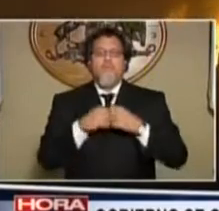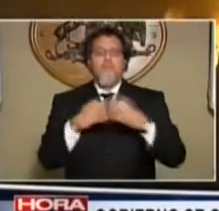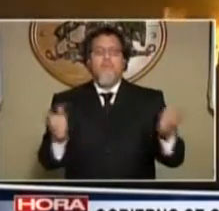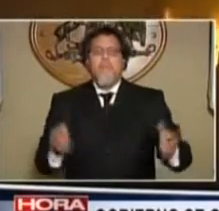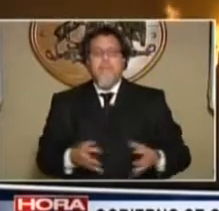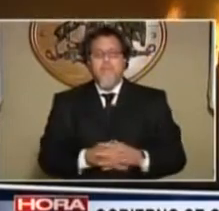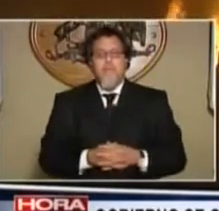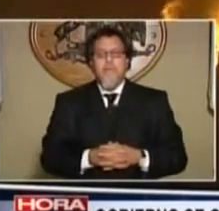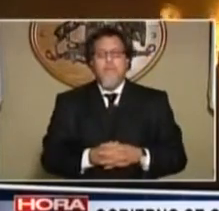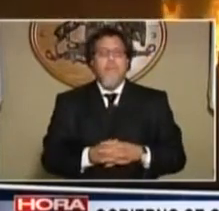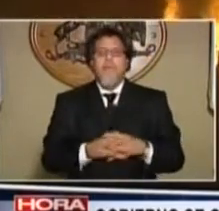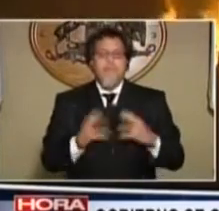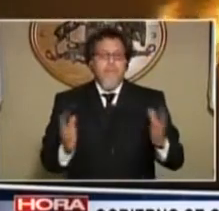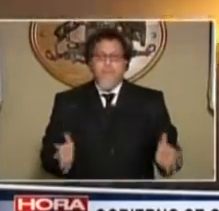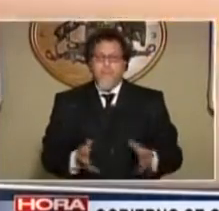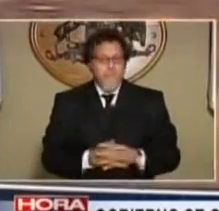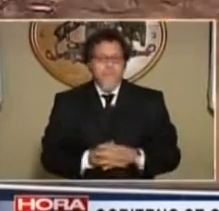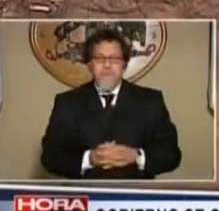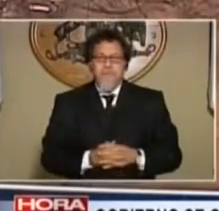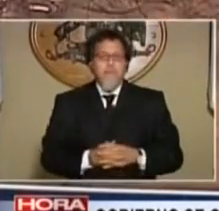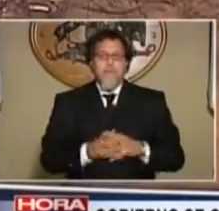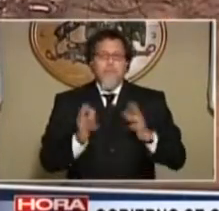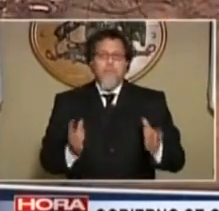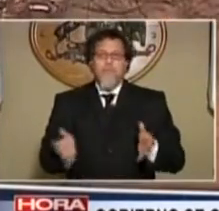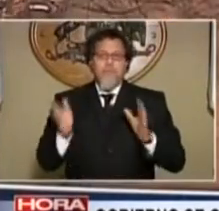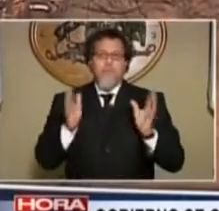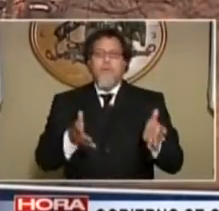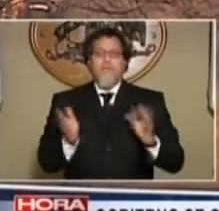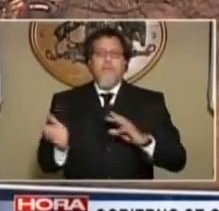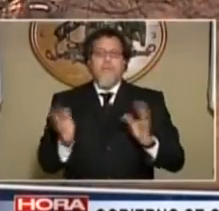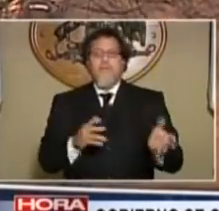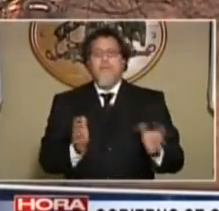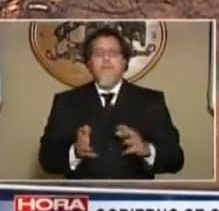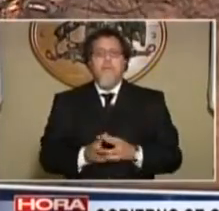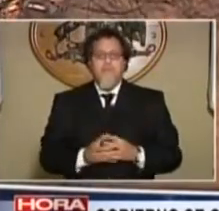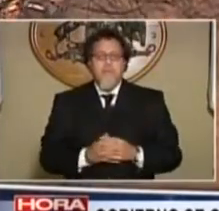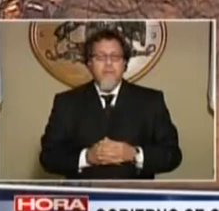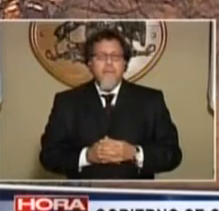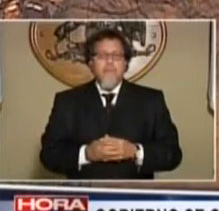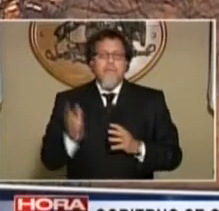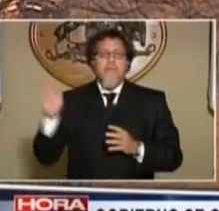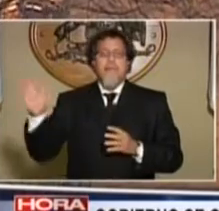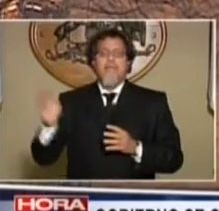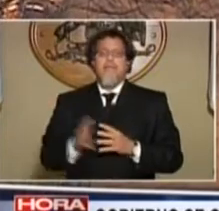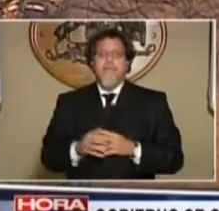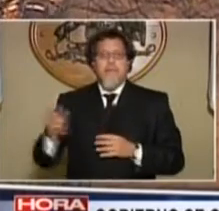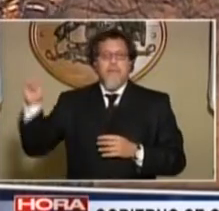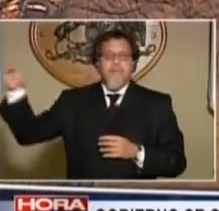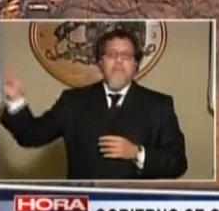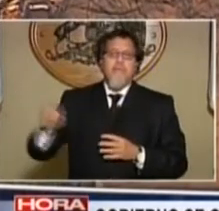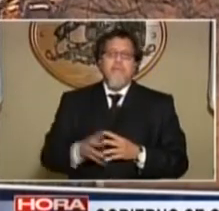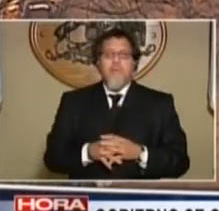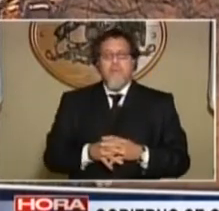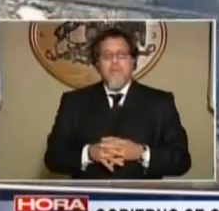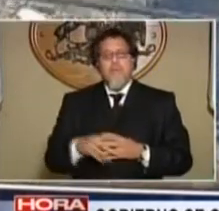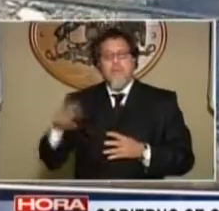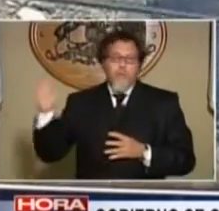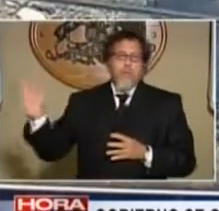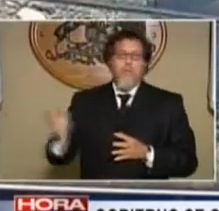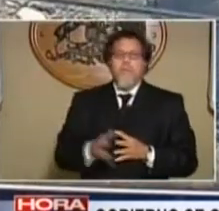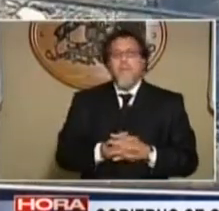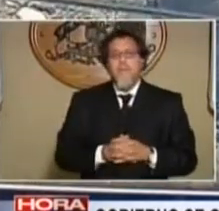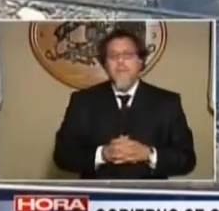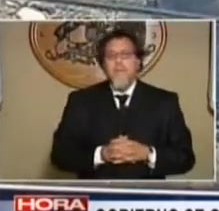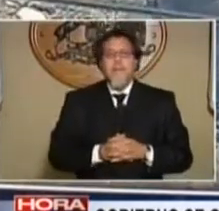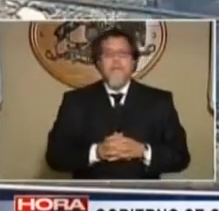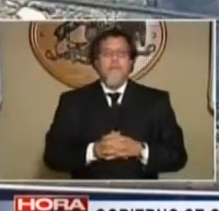sea, pero eso no va resolver los problemas de Chile ni los problemas de los campamentos. Segundo, sobre el Congreso, que sea o no sea albergue, yo estaba acá el día sábado en la Intendencia, en medio del incendio,